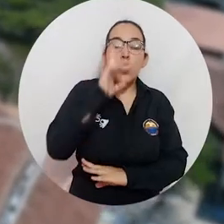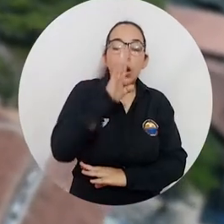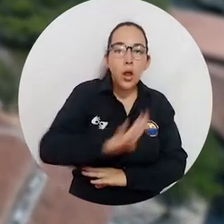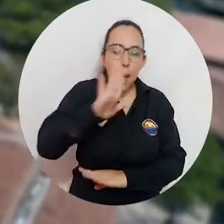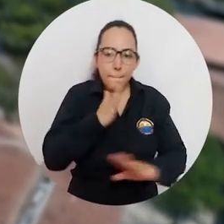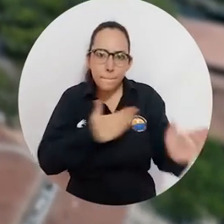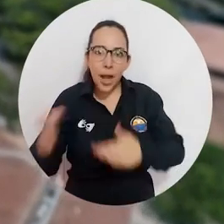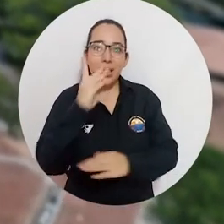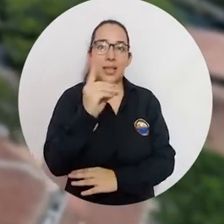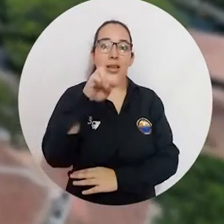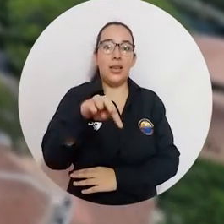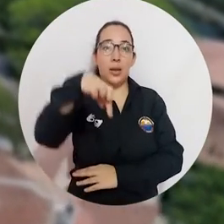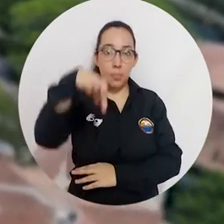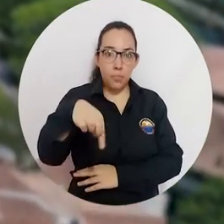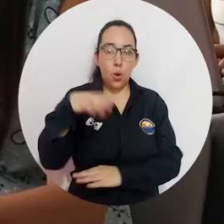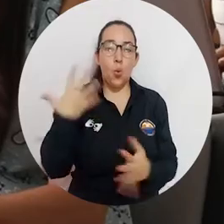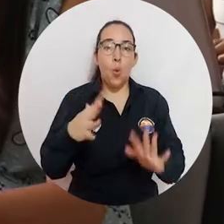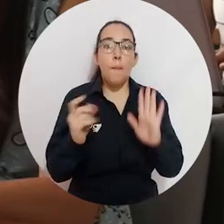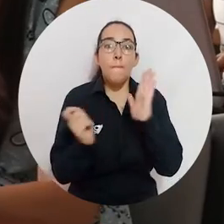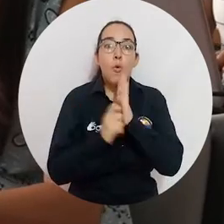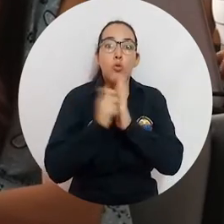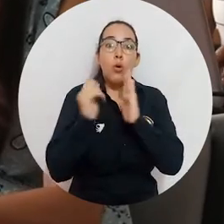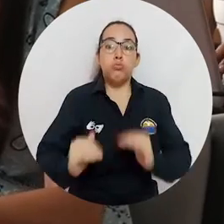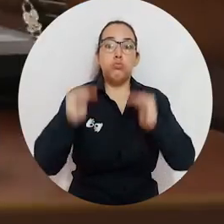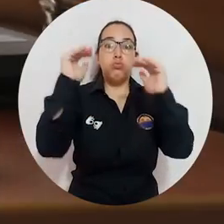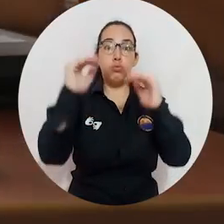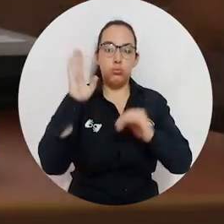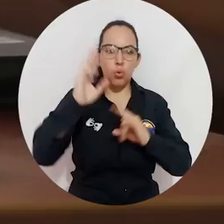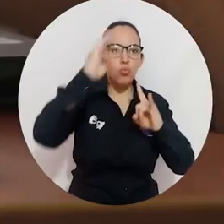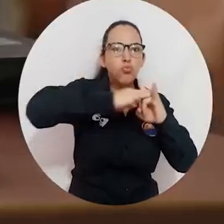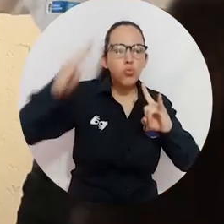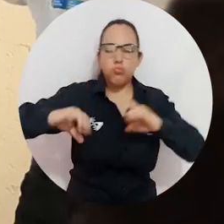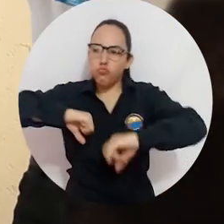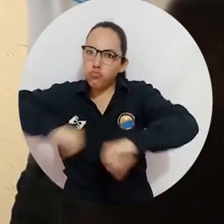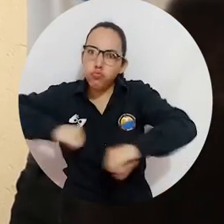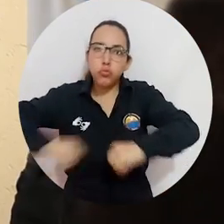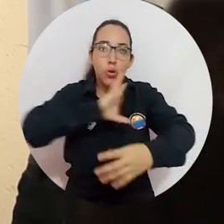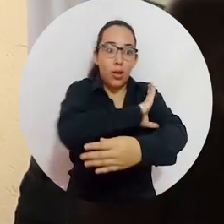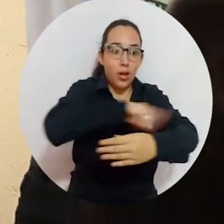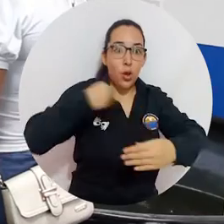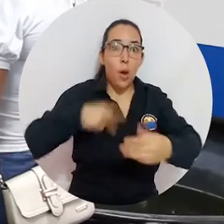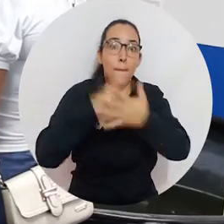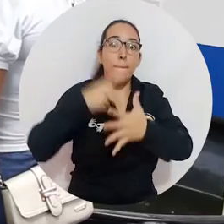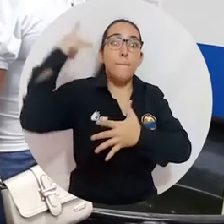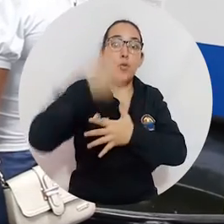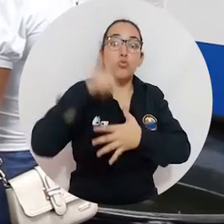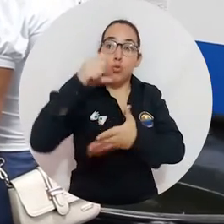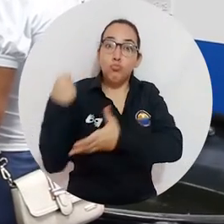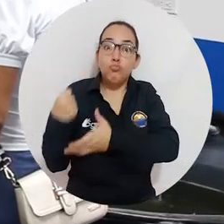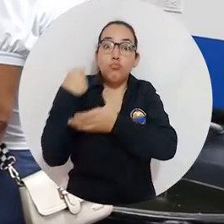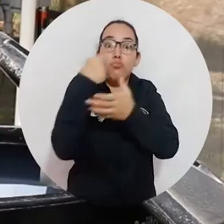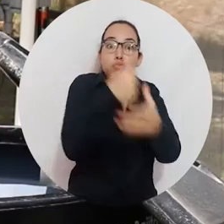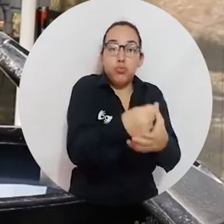El Departamento Nacional de Planeación, DNP, otorgó un alto puntaje a la Universidad del Magdalena por su excelente desempeño en la ejecución de